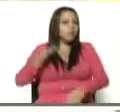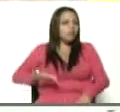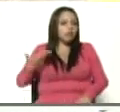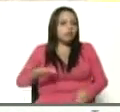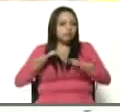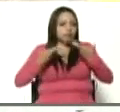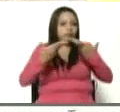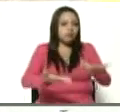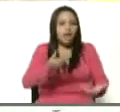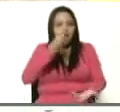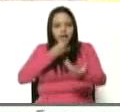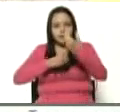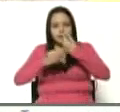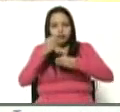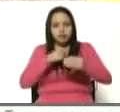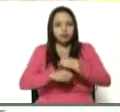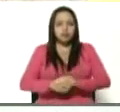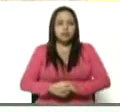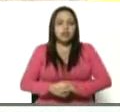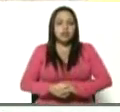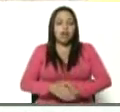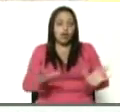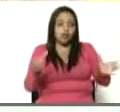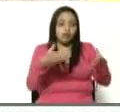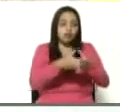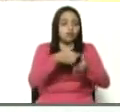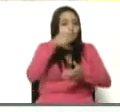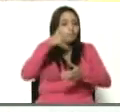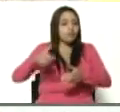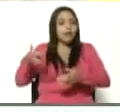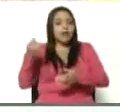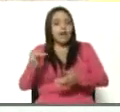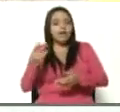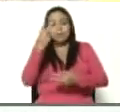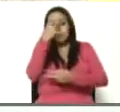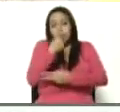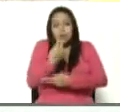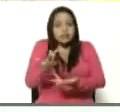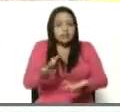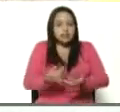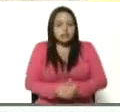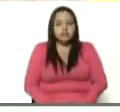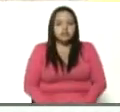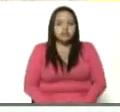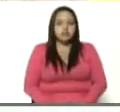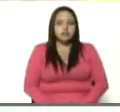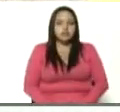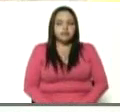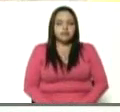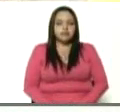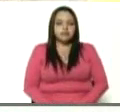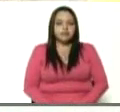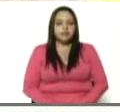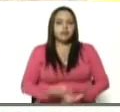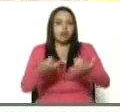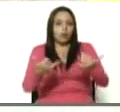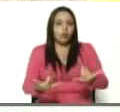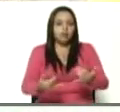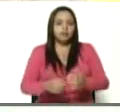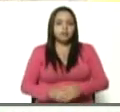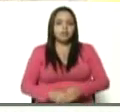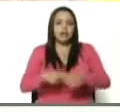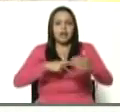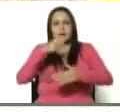alimentos y nutrientes a una parte de la población que está en pobreza. Ahora, está el programa de